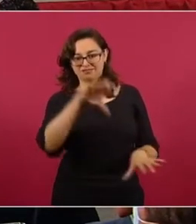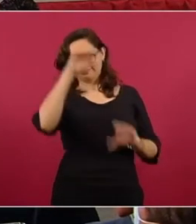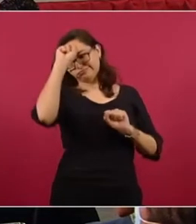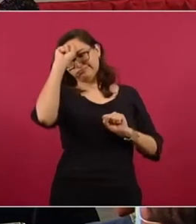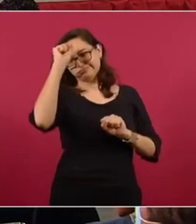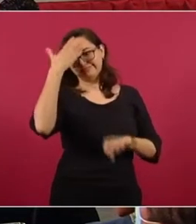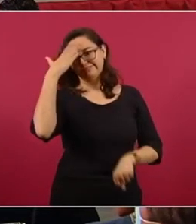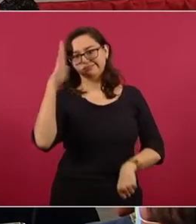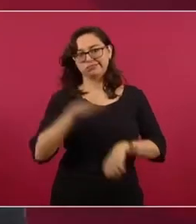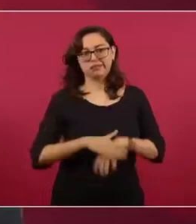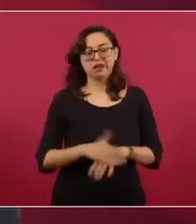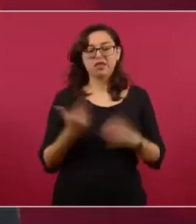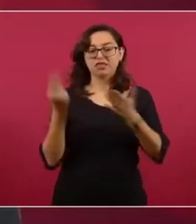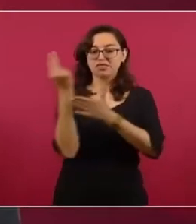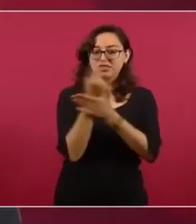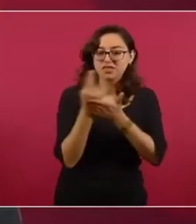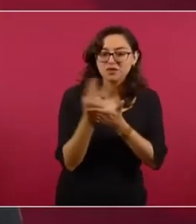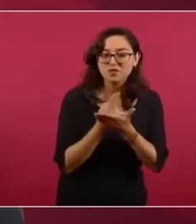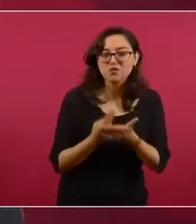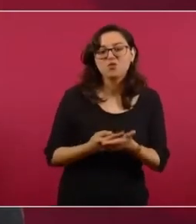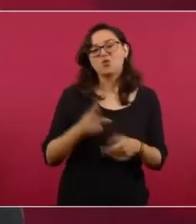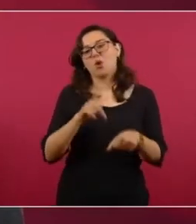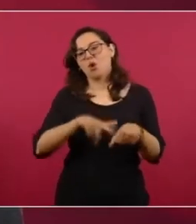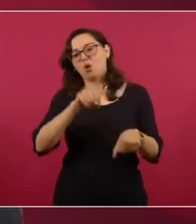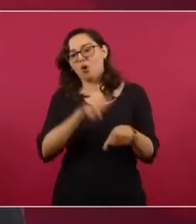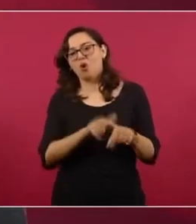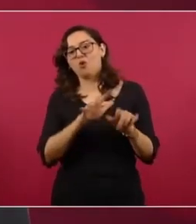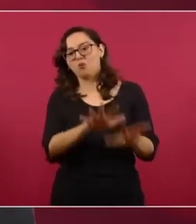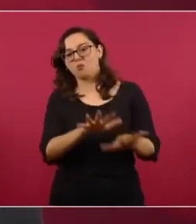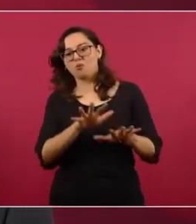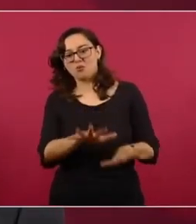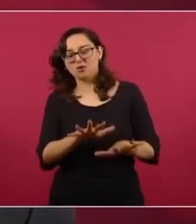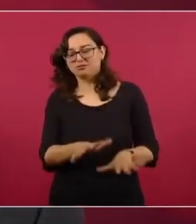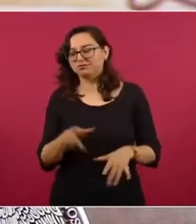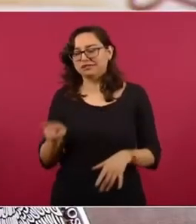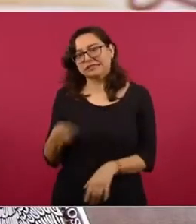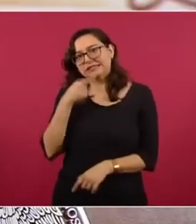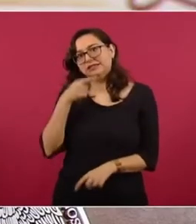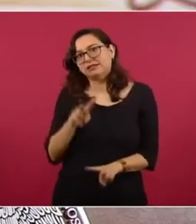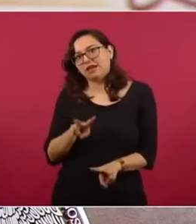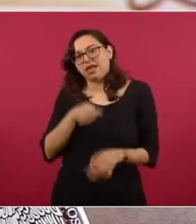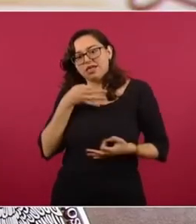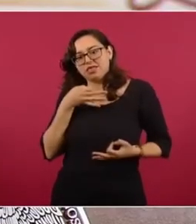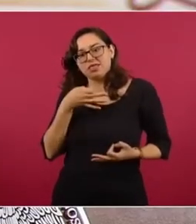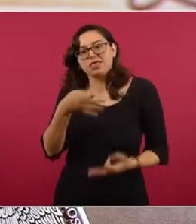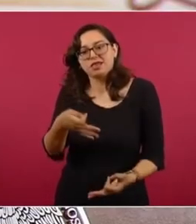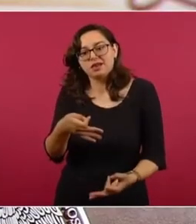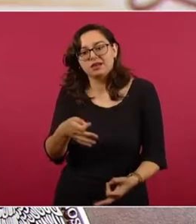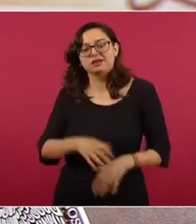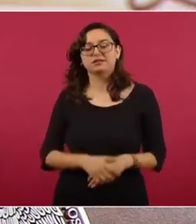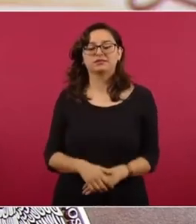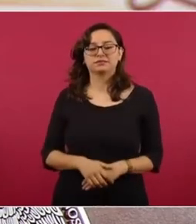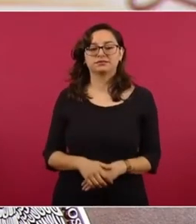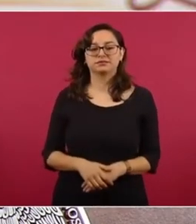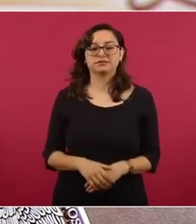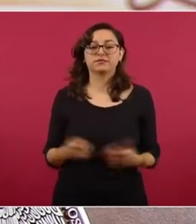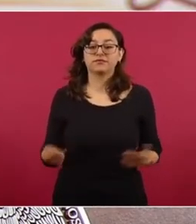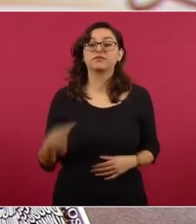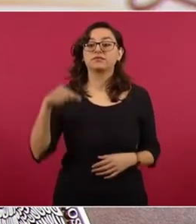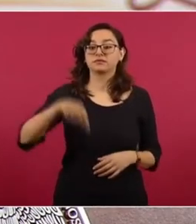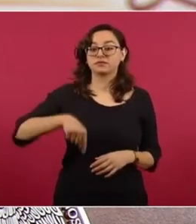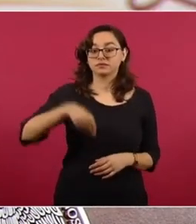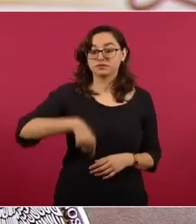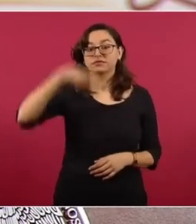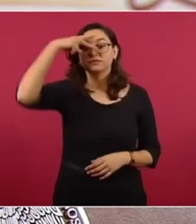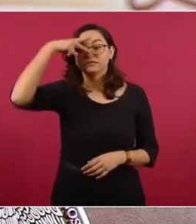infantiles alusivas, colores atractivos, etcétera, etcétera. ¿Cuál es la situación en México? En